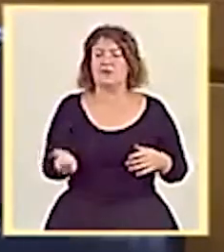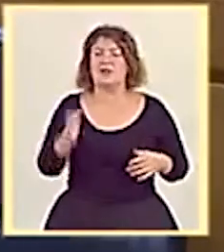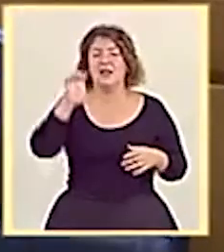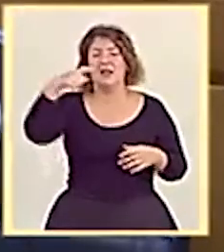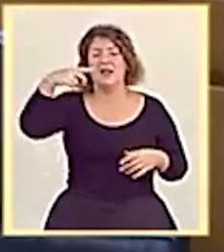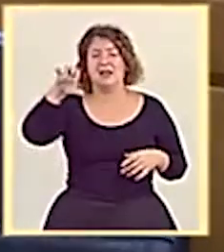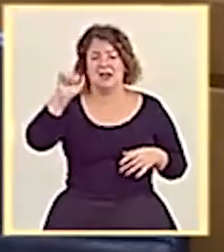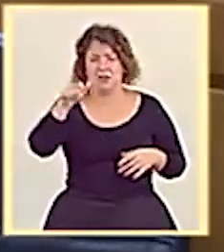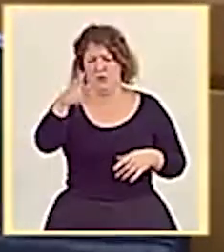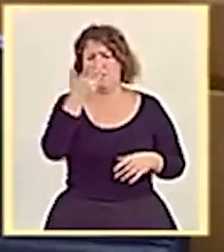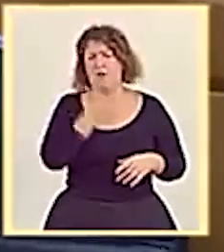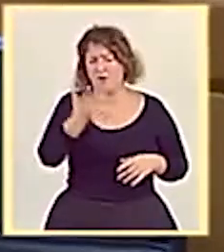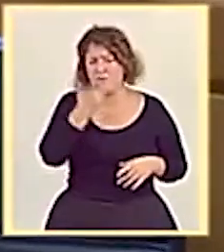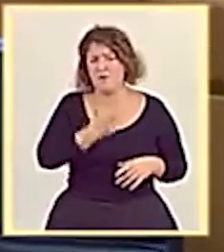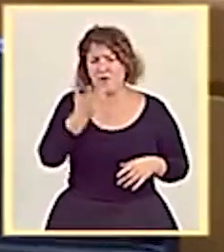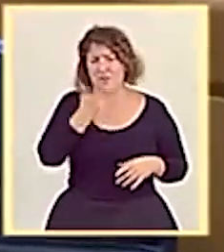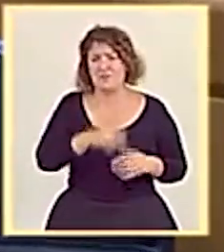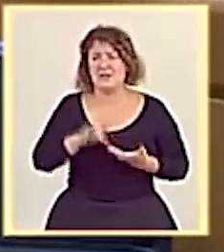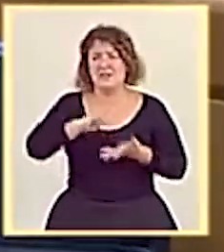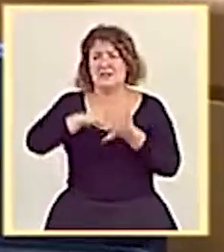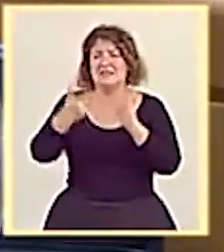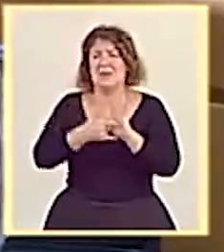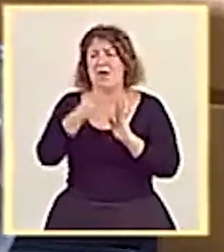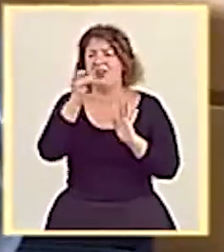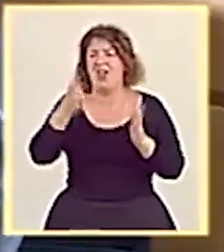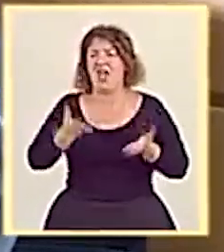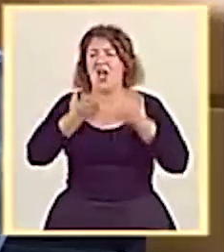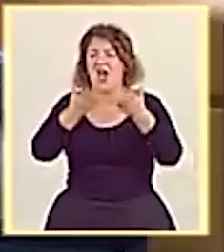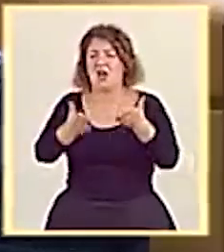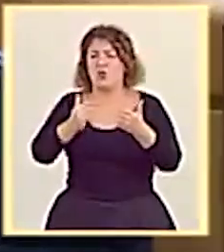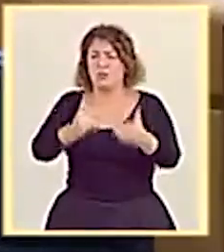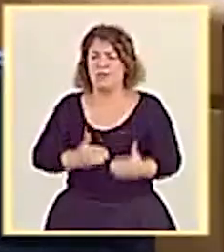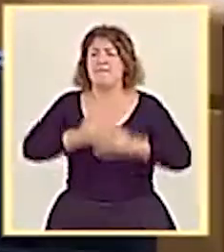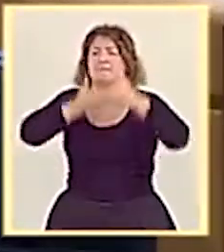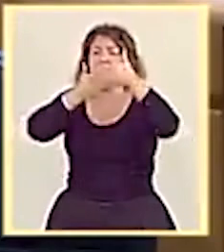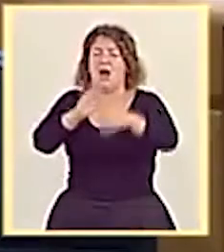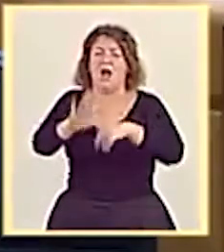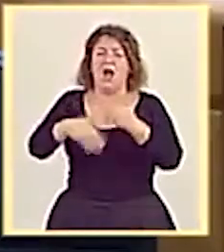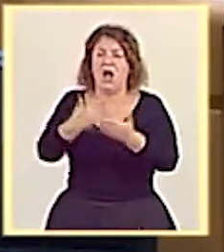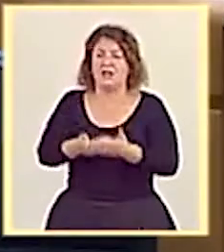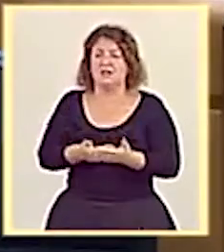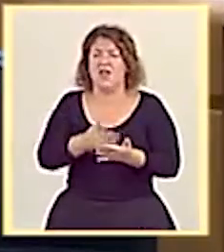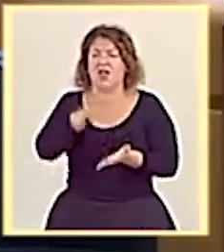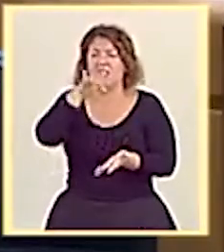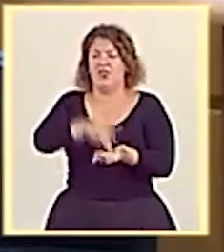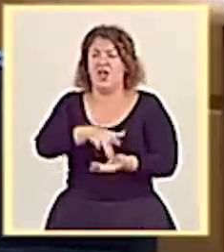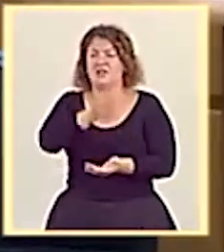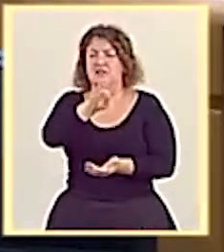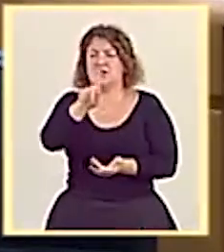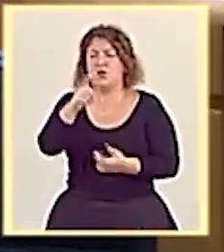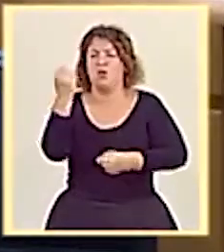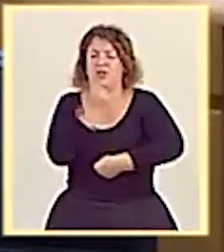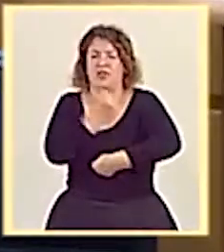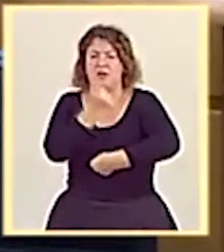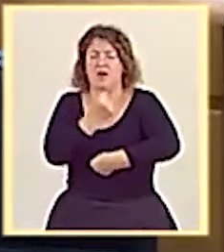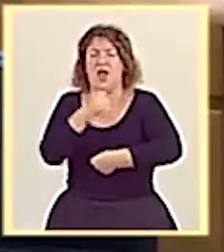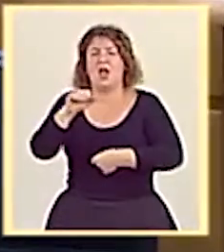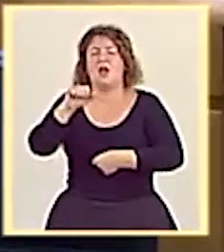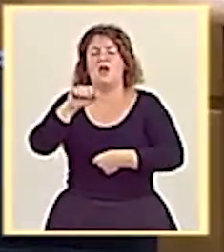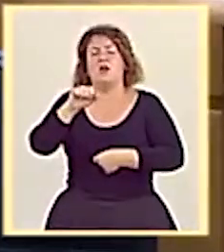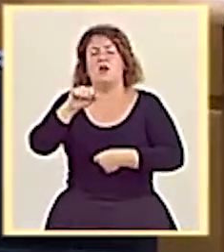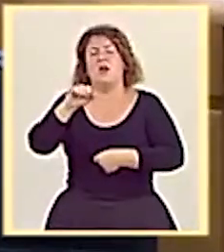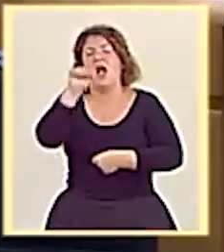Egea, usted conoce bien que el sistema de ayudas se ha prorrogado hasta el próximo día 31 de diciembre del año 2021.